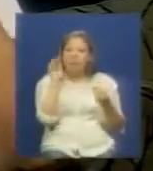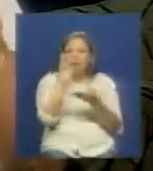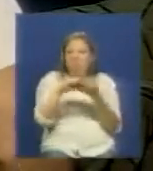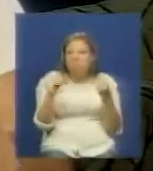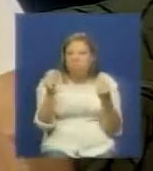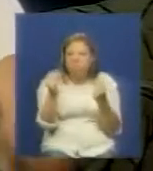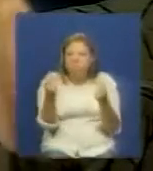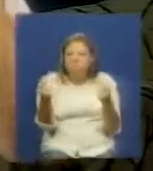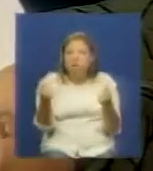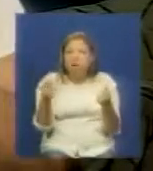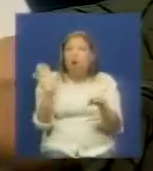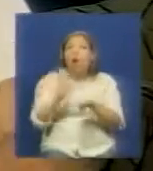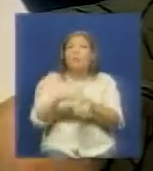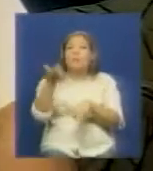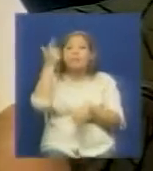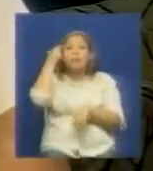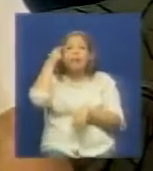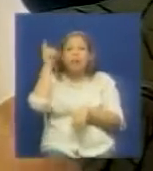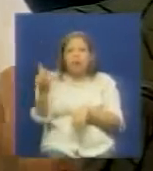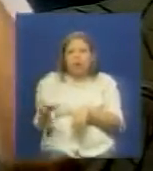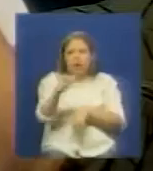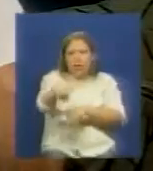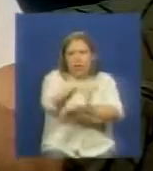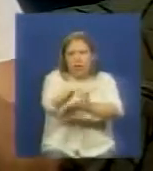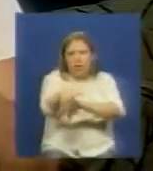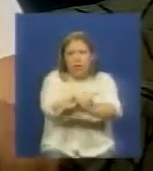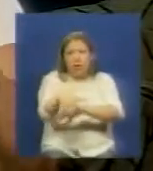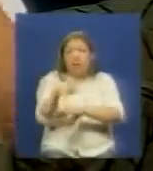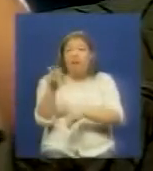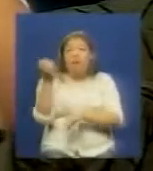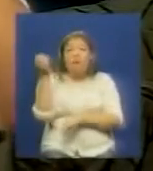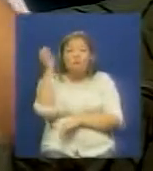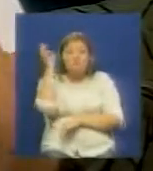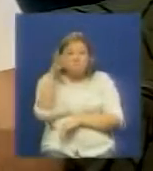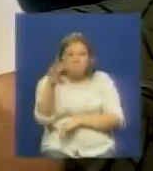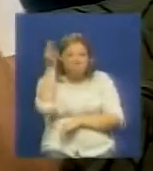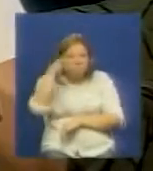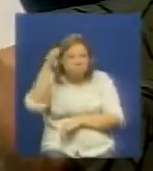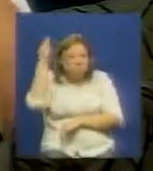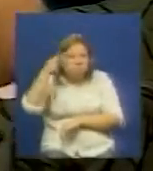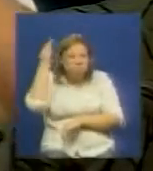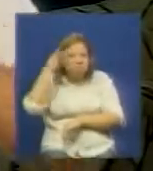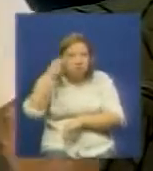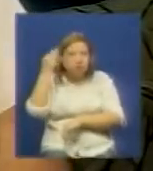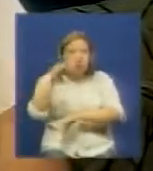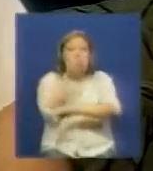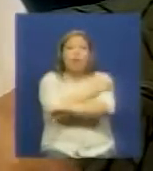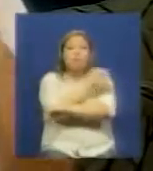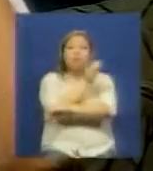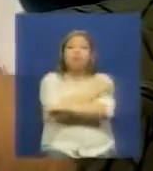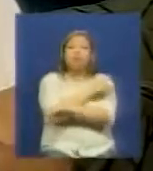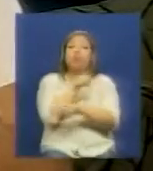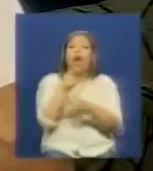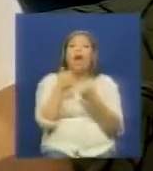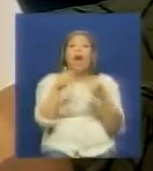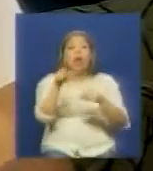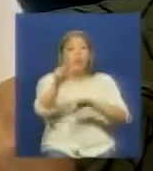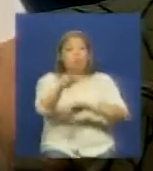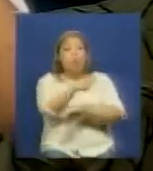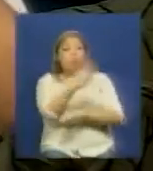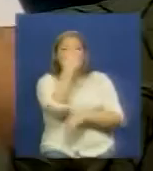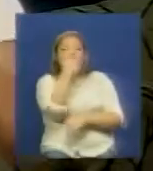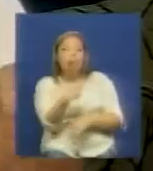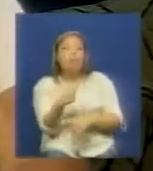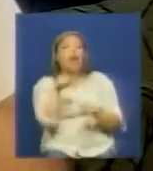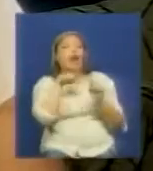esto que ahora ellos van a saber que el pueblo va a estar en la calle que el pueblo va a legislar con ellos allí que si nosotros no estamos de